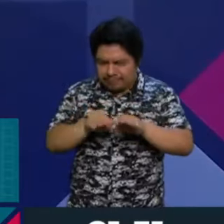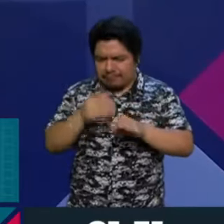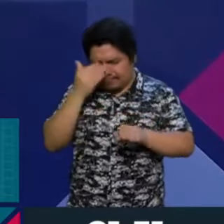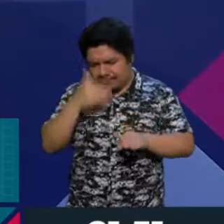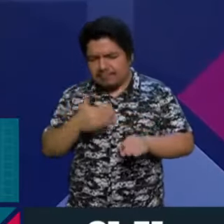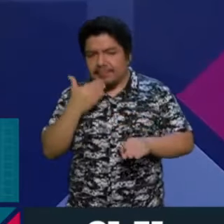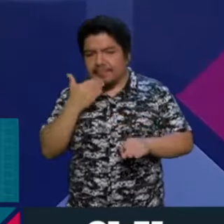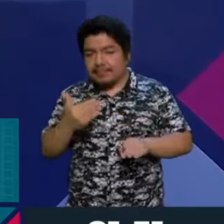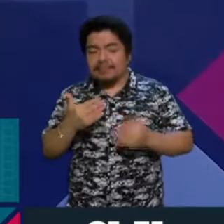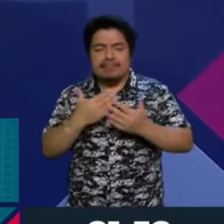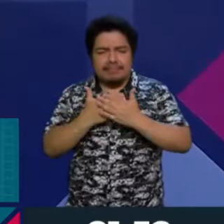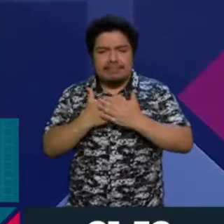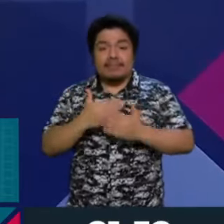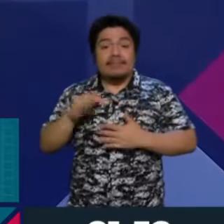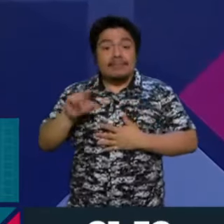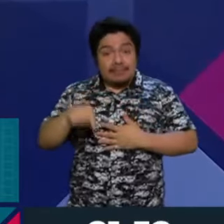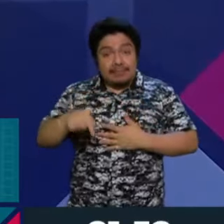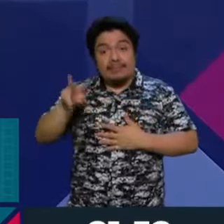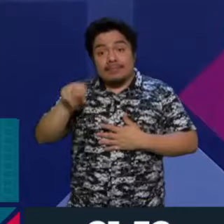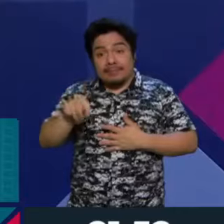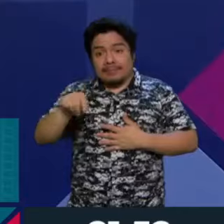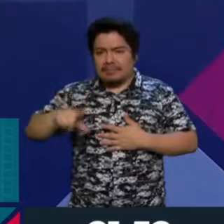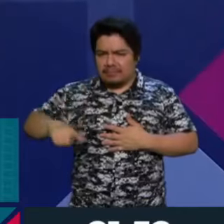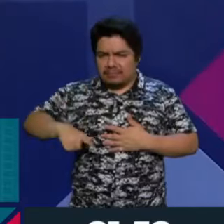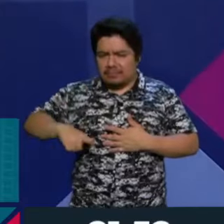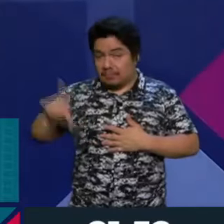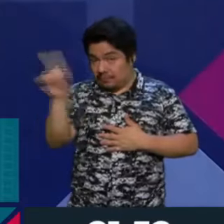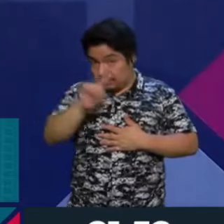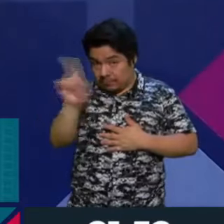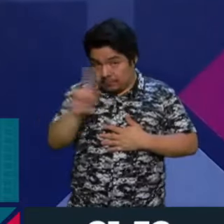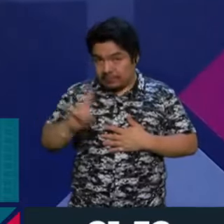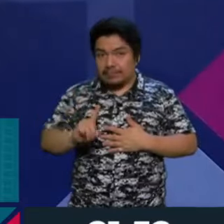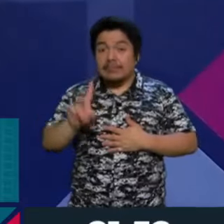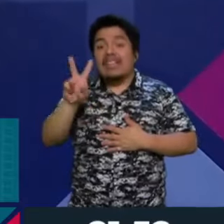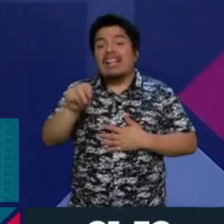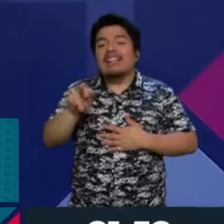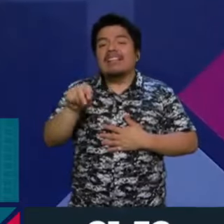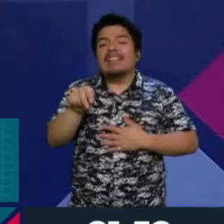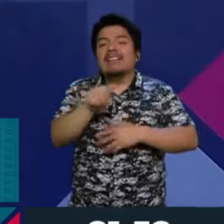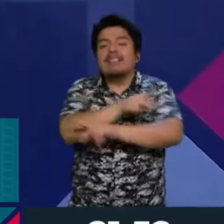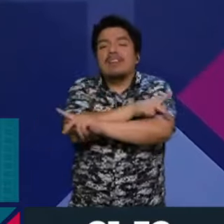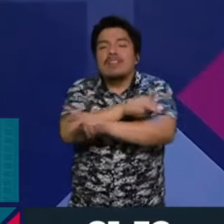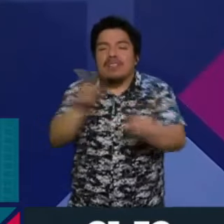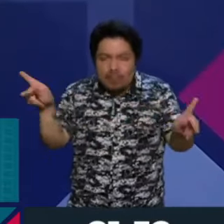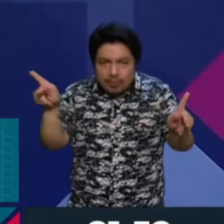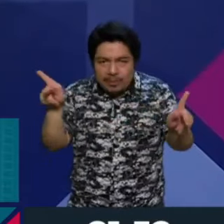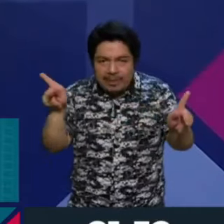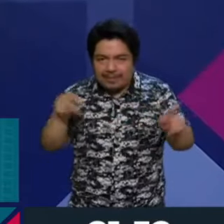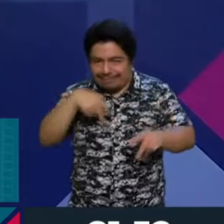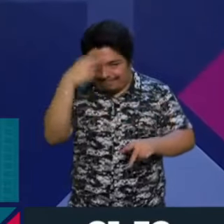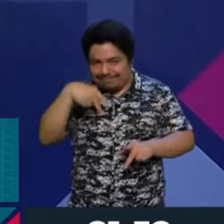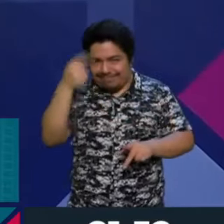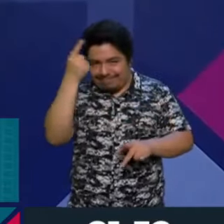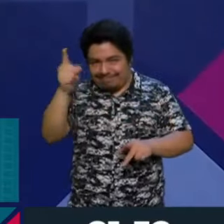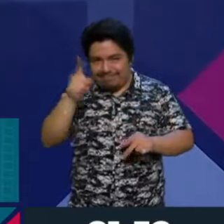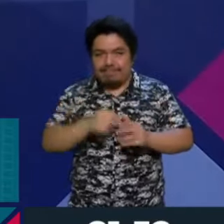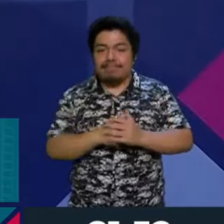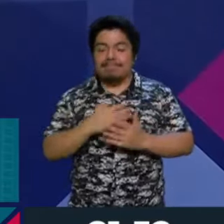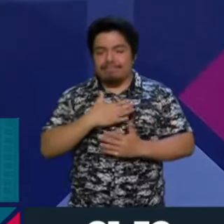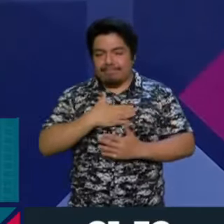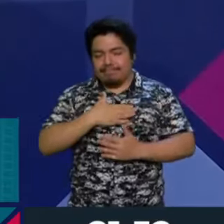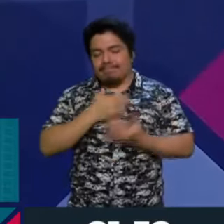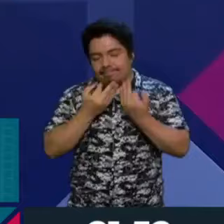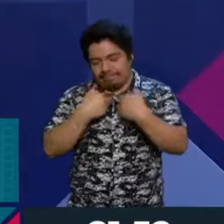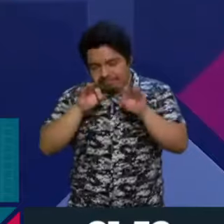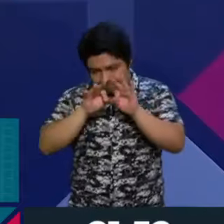reivindico mucho como una televisora, no del gobierno, una televisora Braulio pública. Entonces eso me parece muy importante. Y bueno,